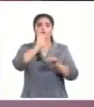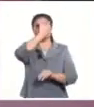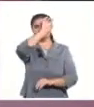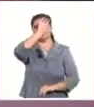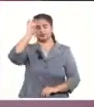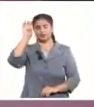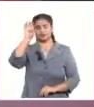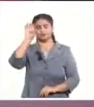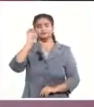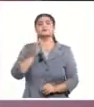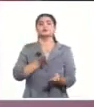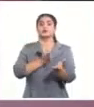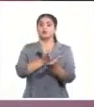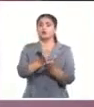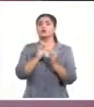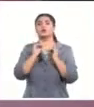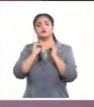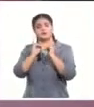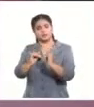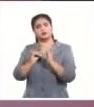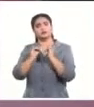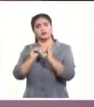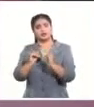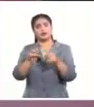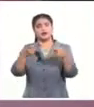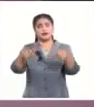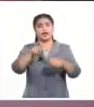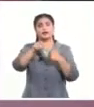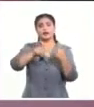continúe con las diferentes emisiones de Canal Caribe. Nos vemos. Muy buenas tardes. Gracias.